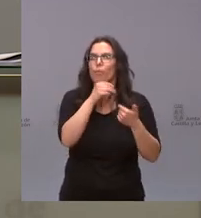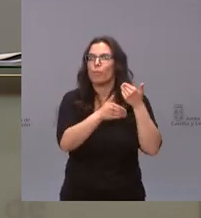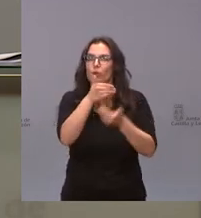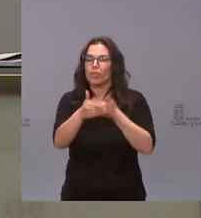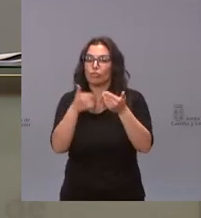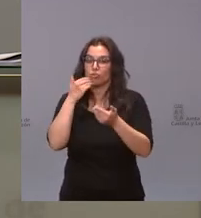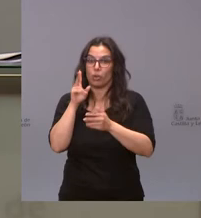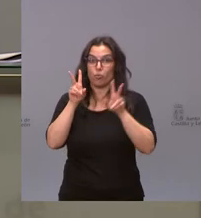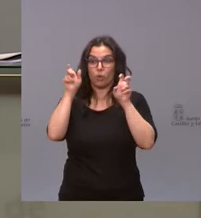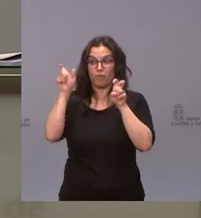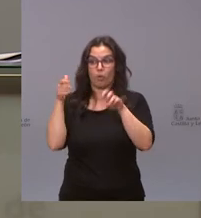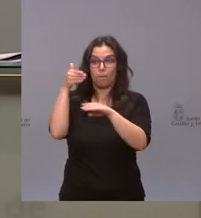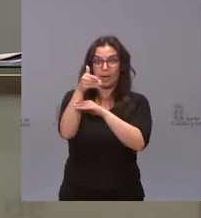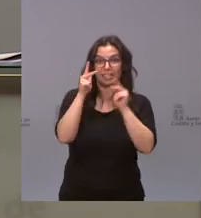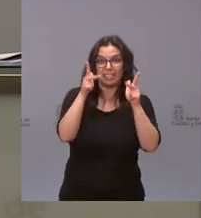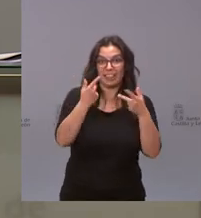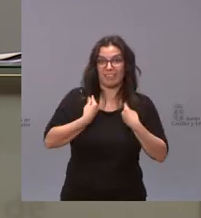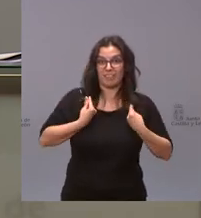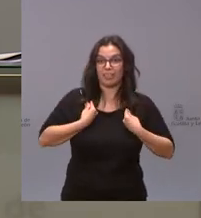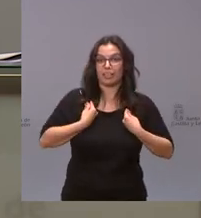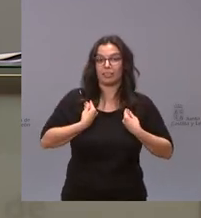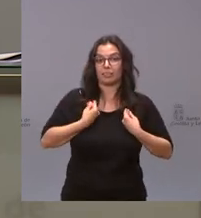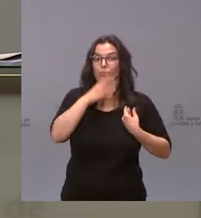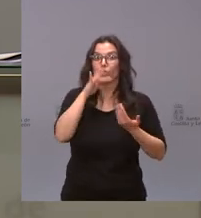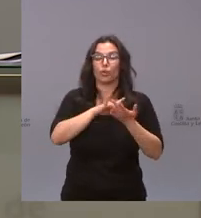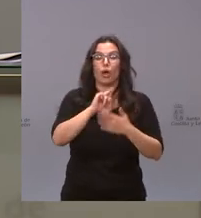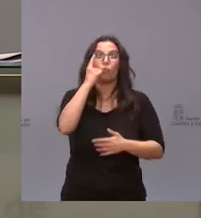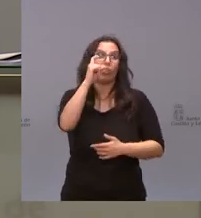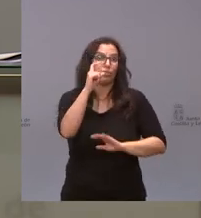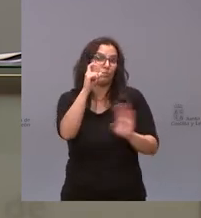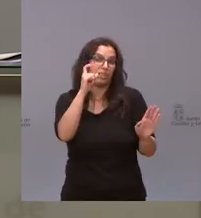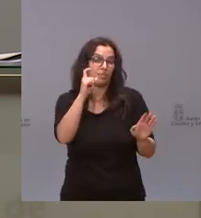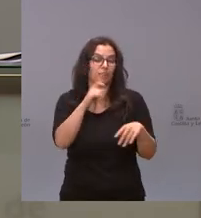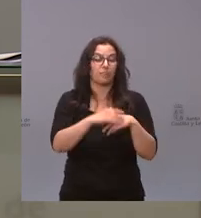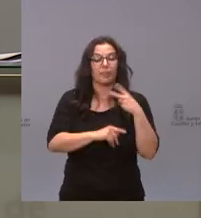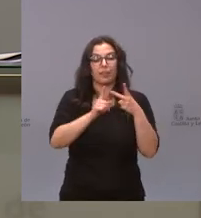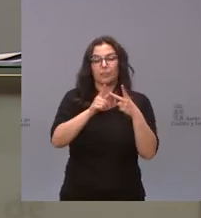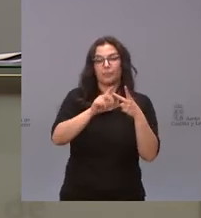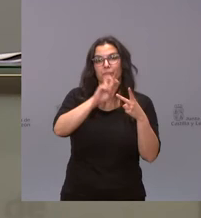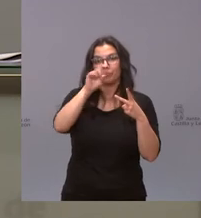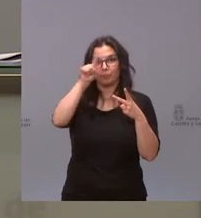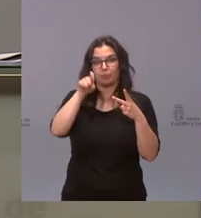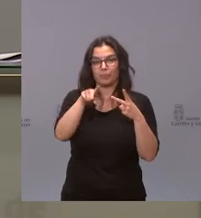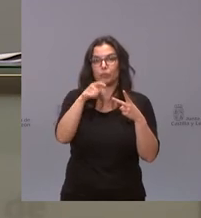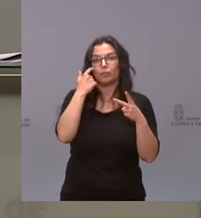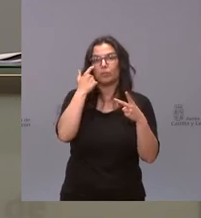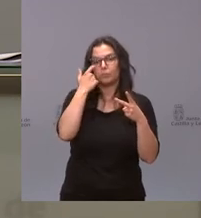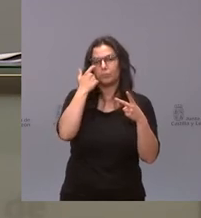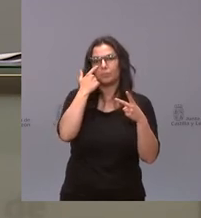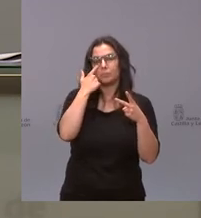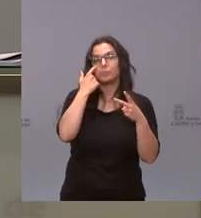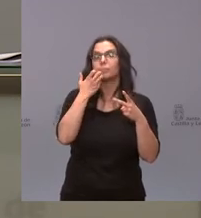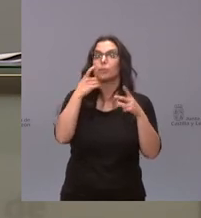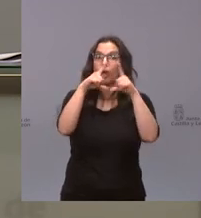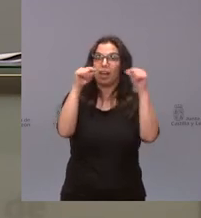proceso de ingresos teniendo en cuenta que entran con primera dosis de la vacuna en segundo caso la segunda pregunta es en Asturias por